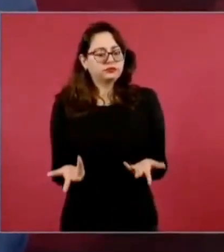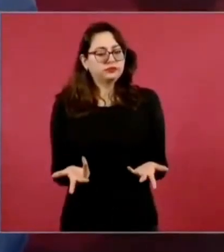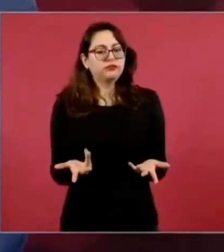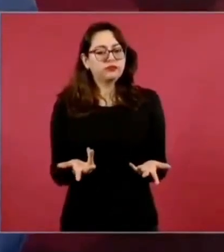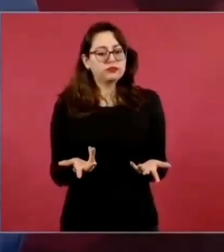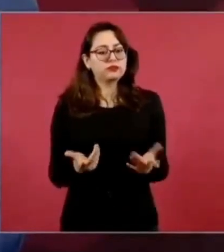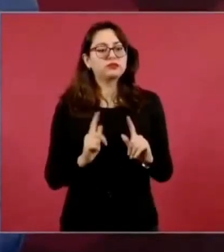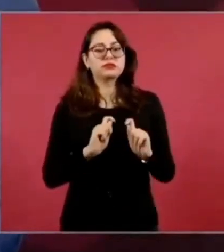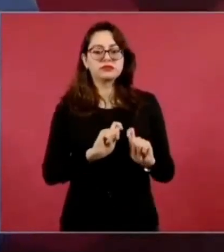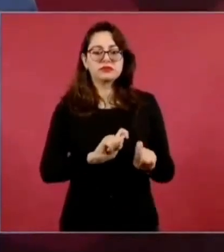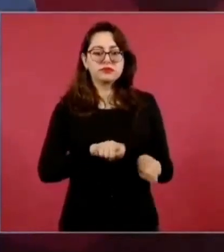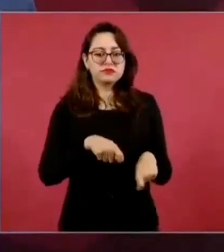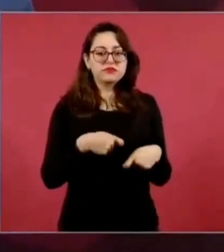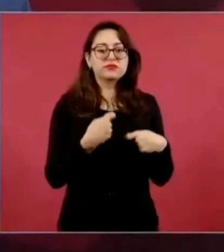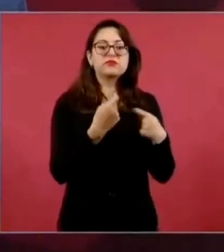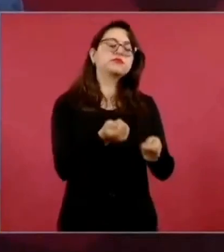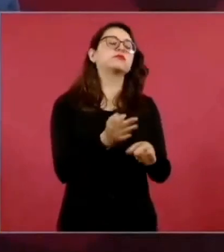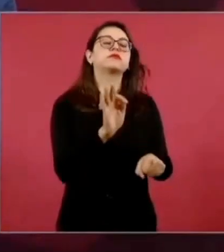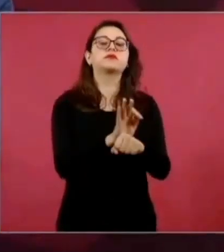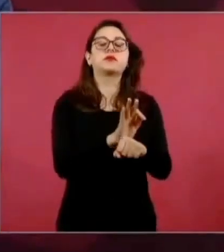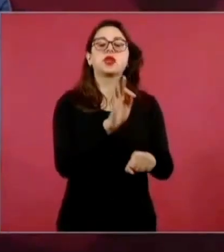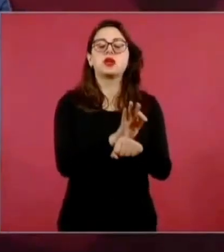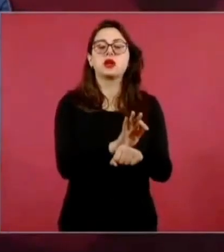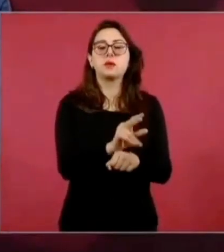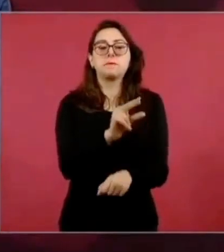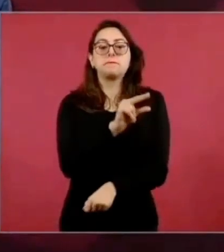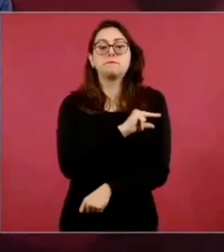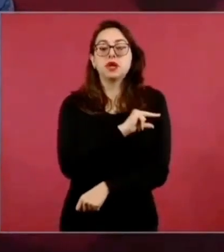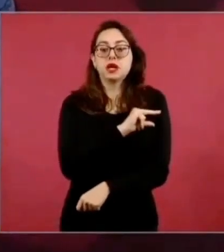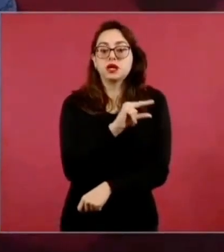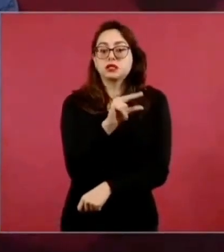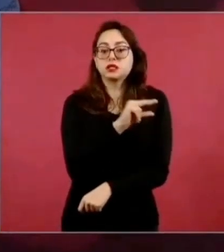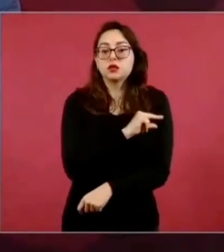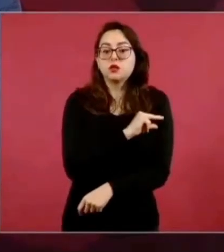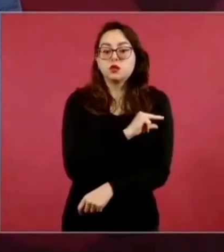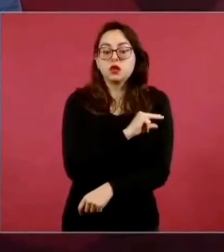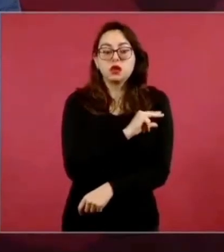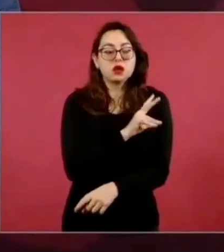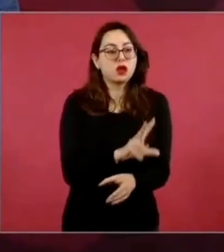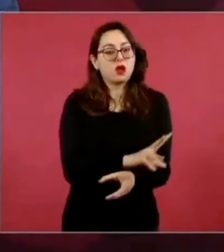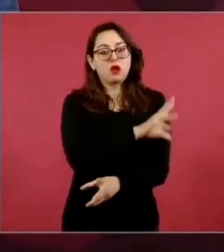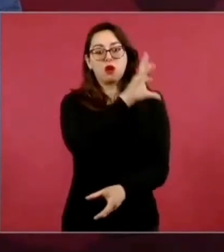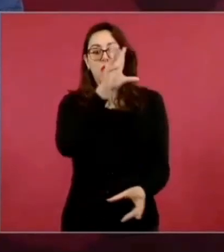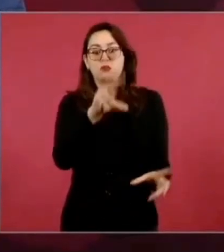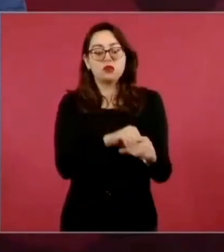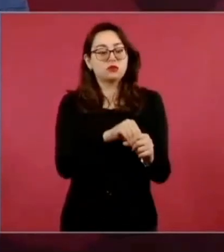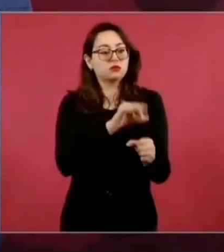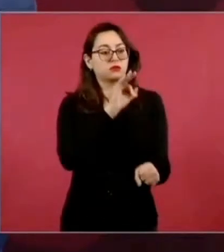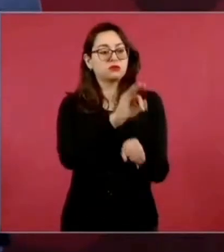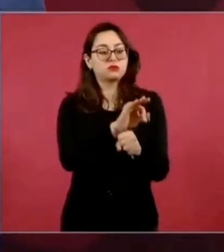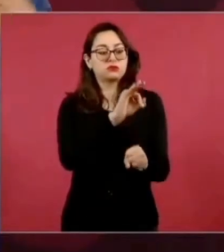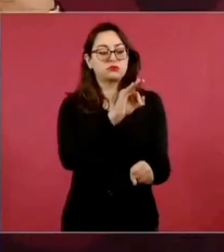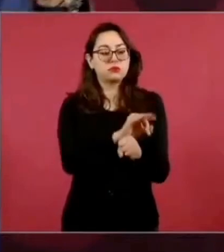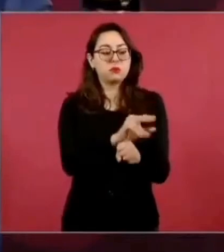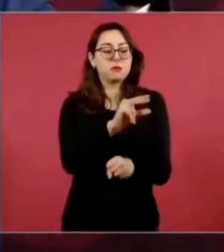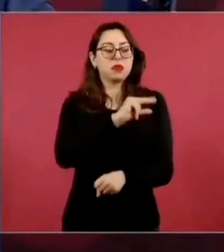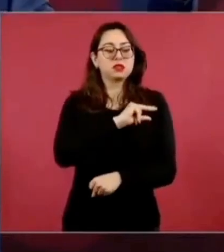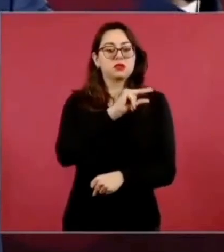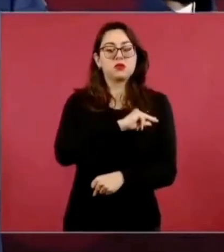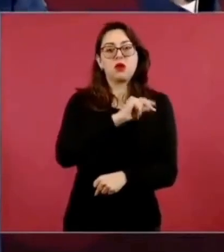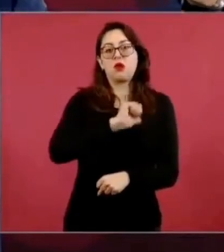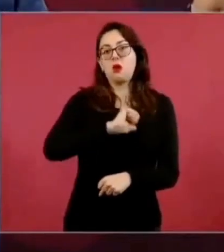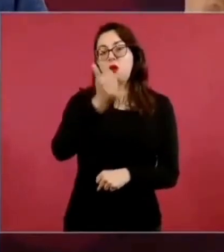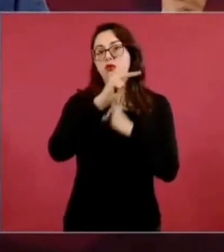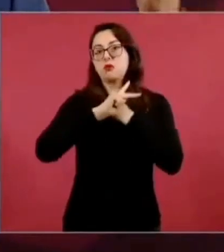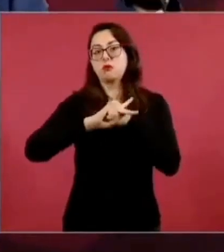todo el respaldo a las empresas particulares, extranjeras, con las que han hecho negocios